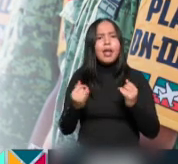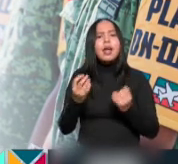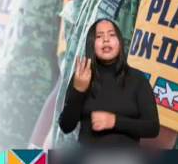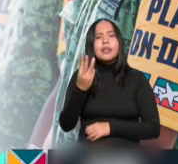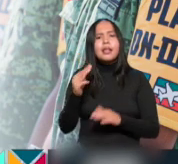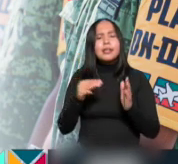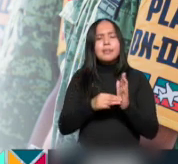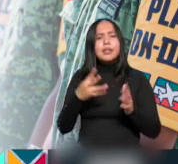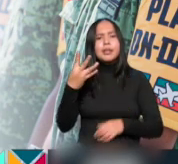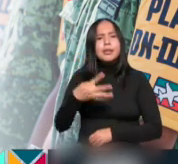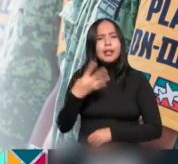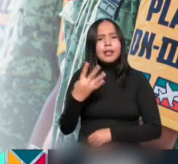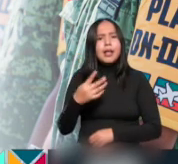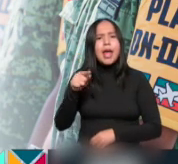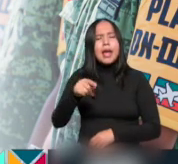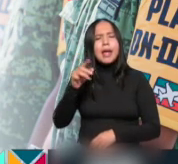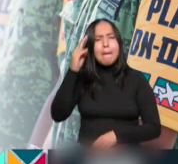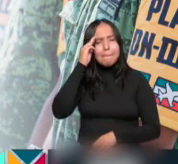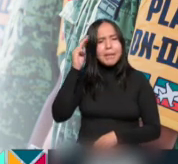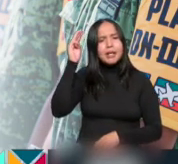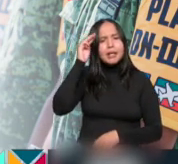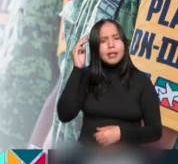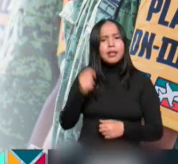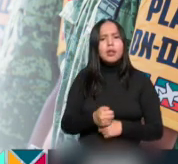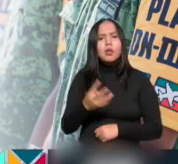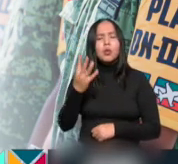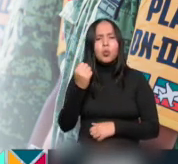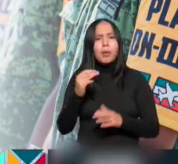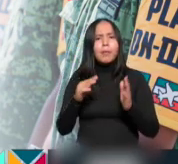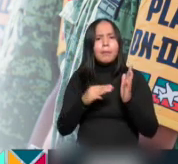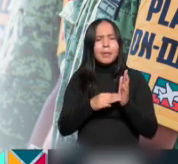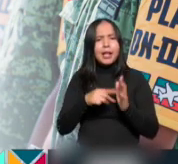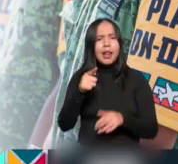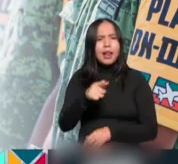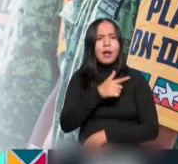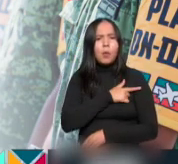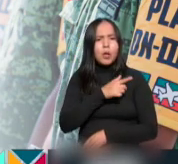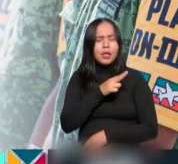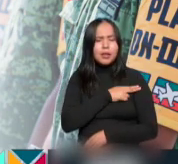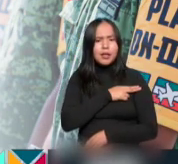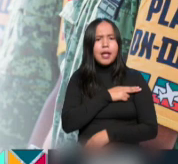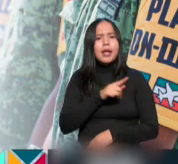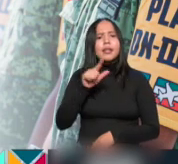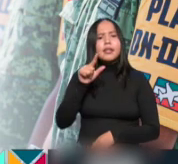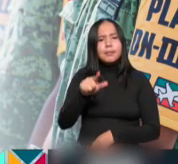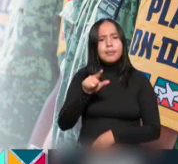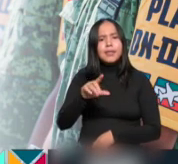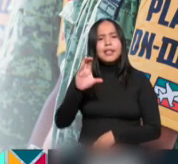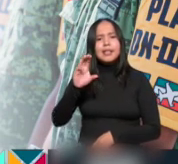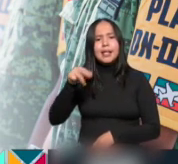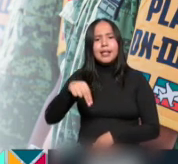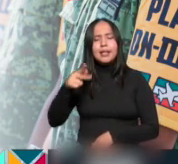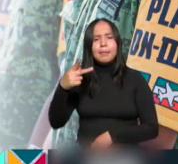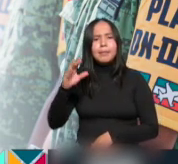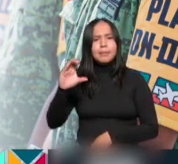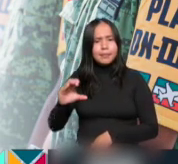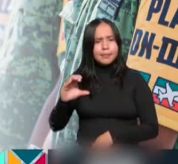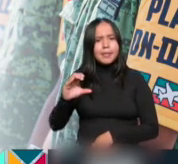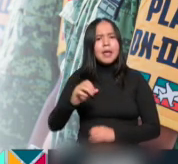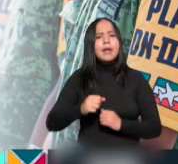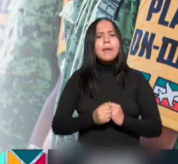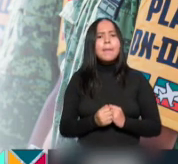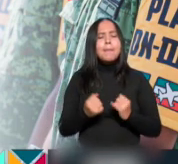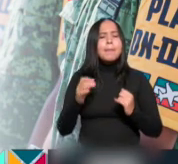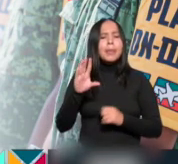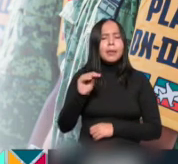.014 de la Secretaría de Marina, 9.459 de la Guardia Nacional, 17 de la Coordinadora Nacional de Protección Civil,